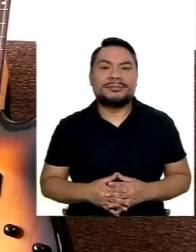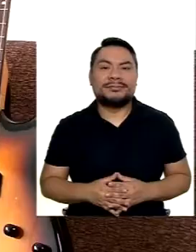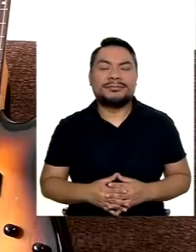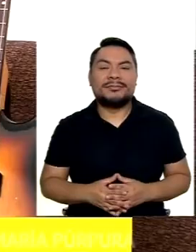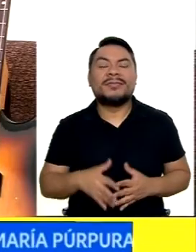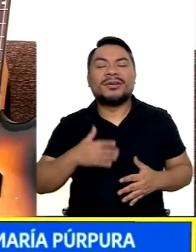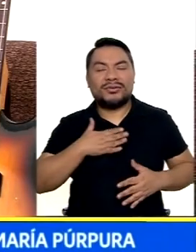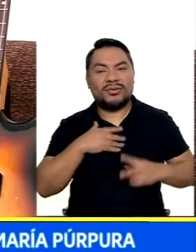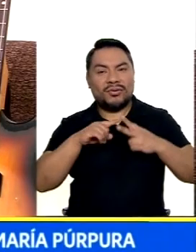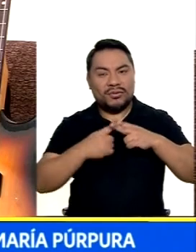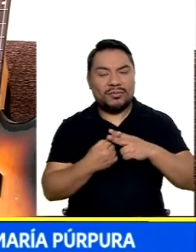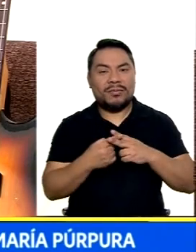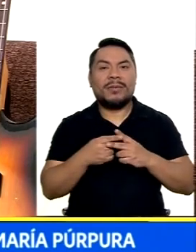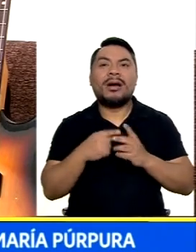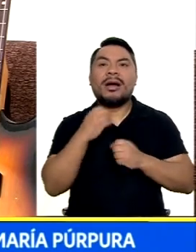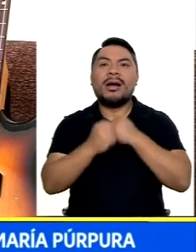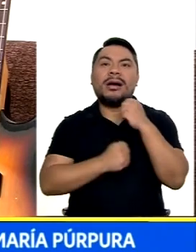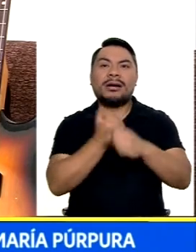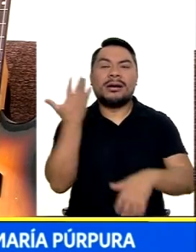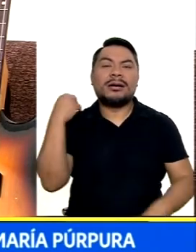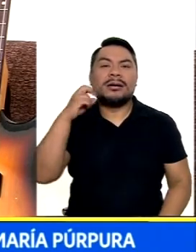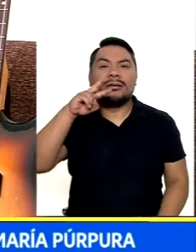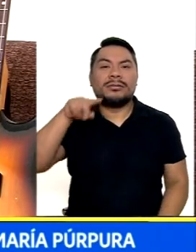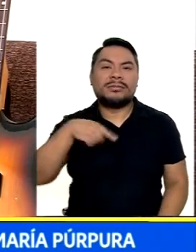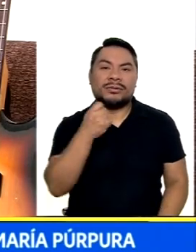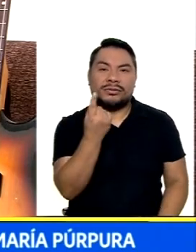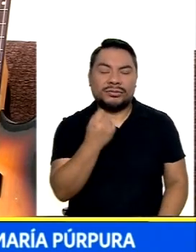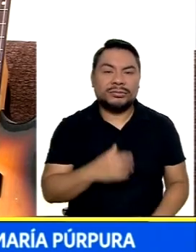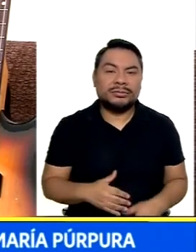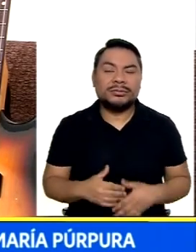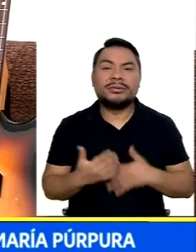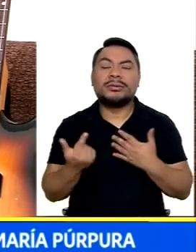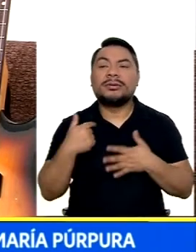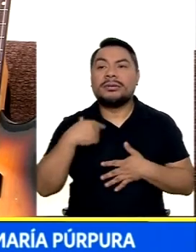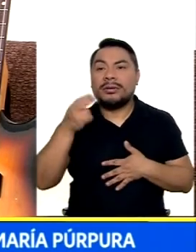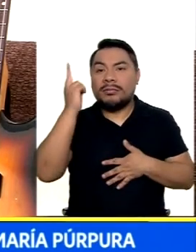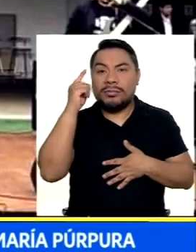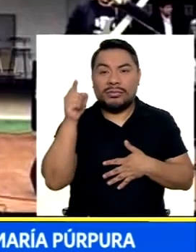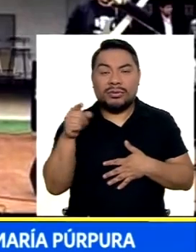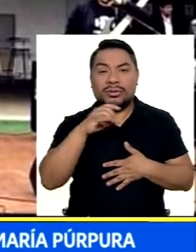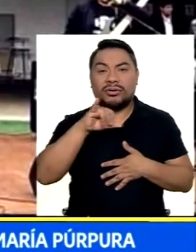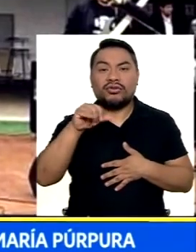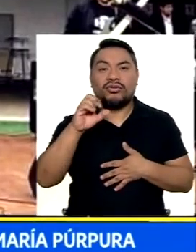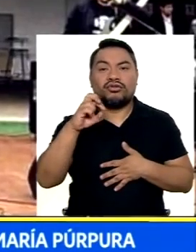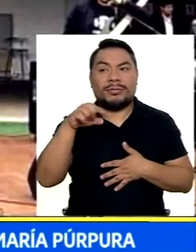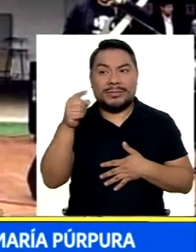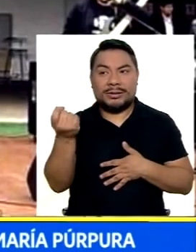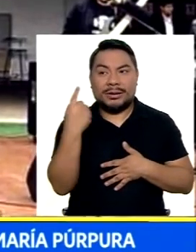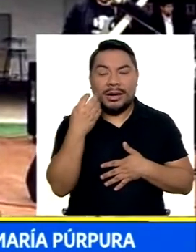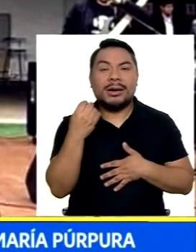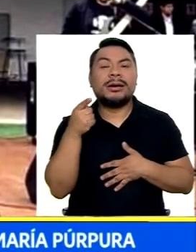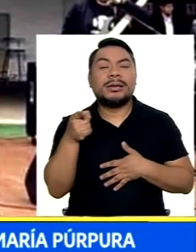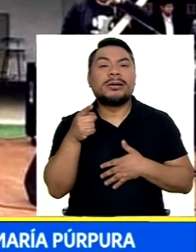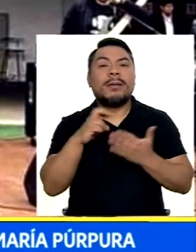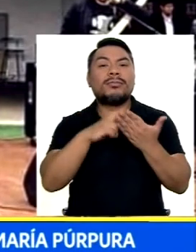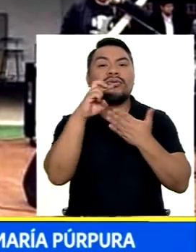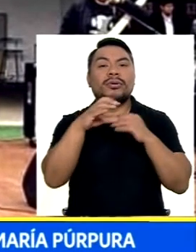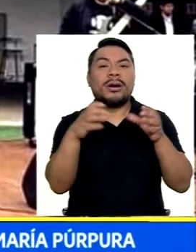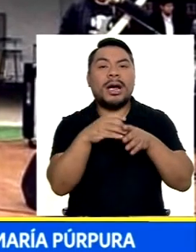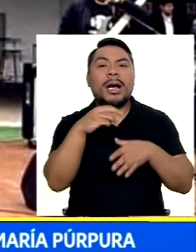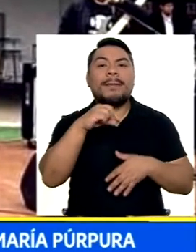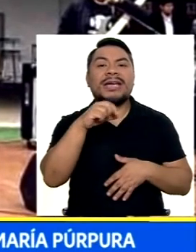Yo comencé En el 2011 En Donde con el profesor Jesús Durán Donde creó Proyecto Magenta